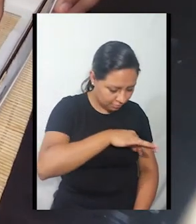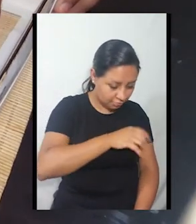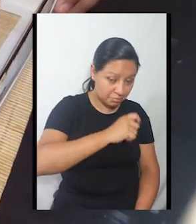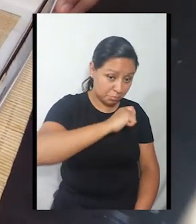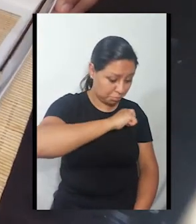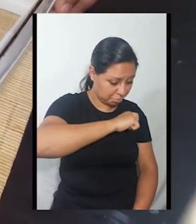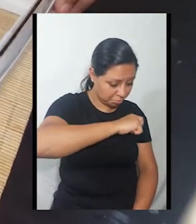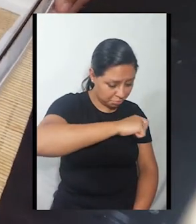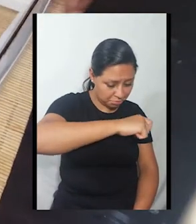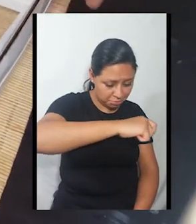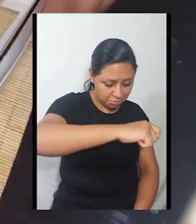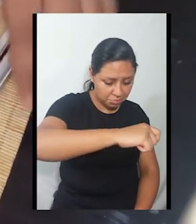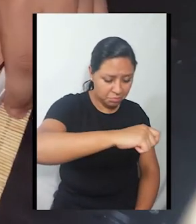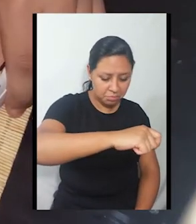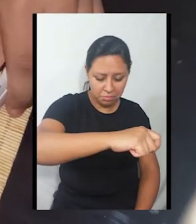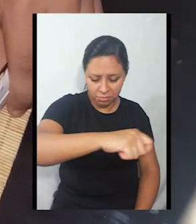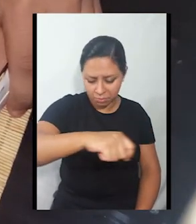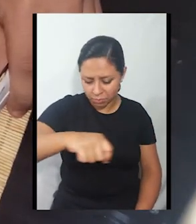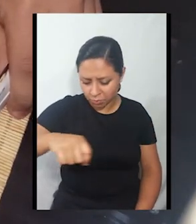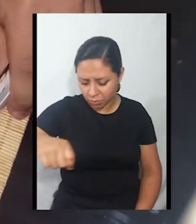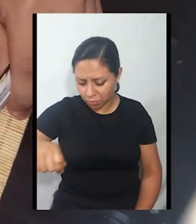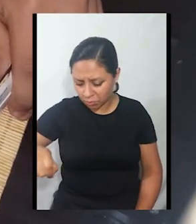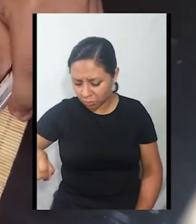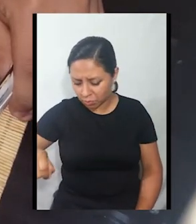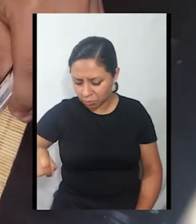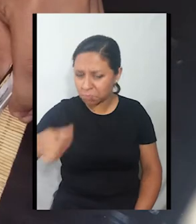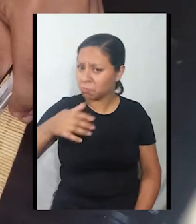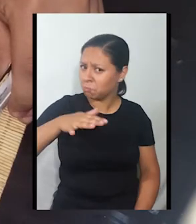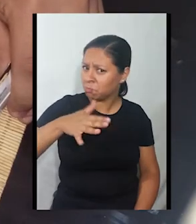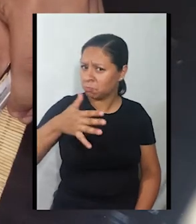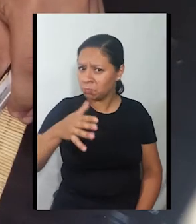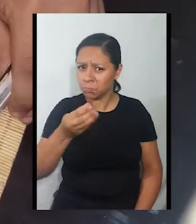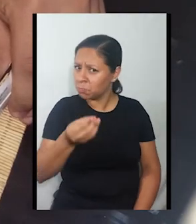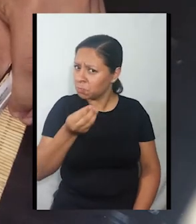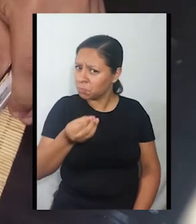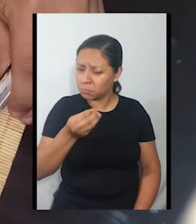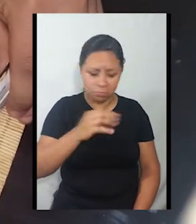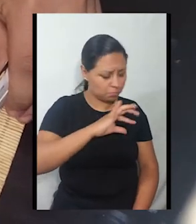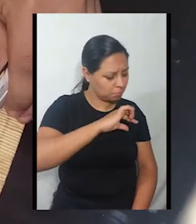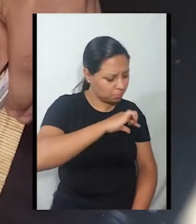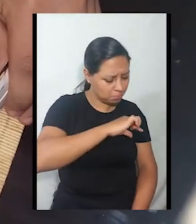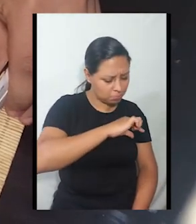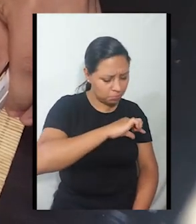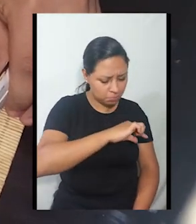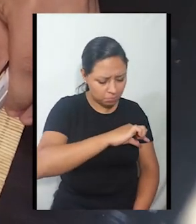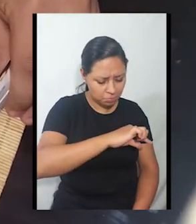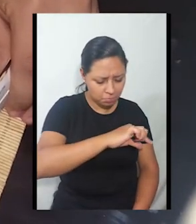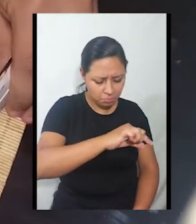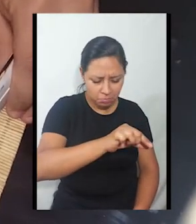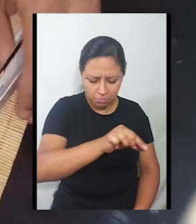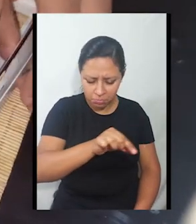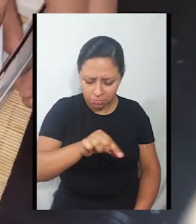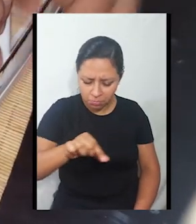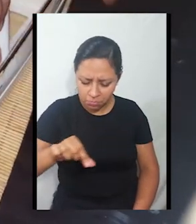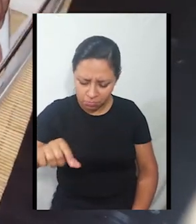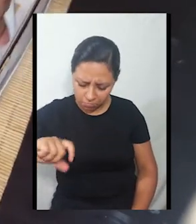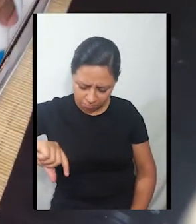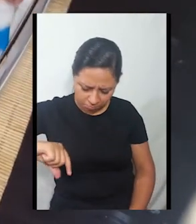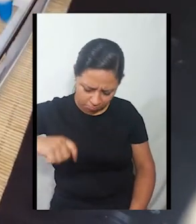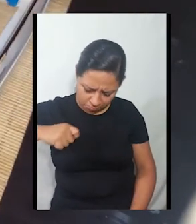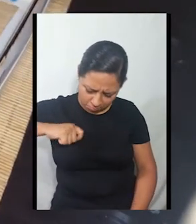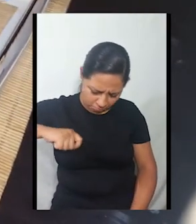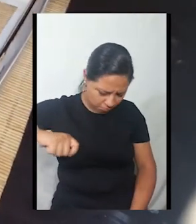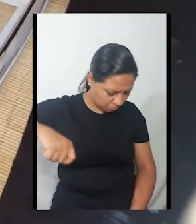abundantemente. No hay problema si echamos demasiado, no hay ningún problema. Sobre